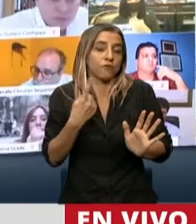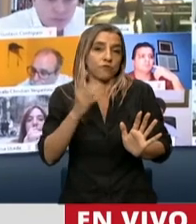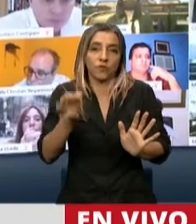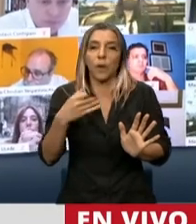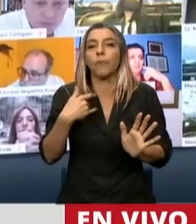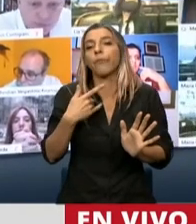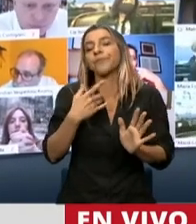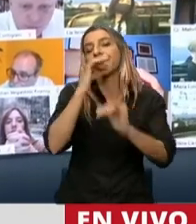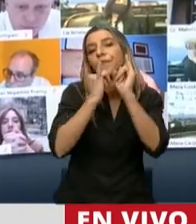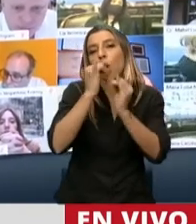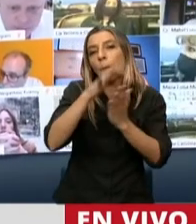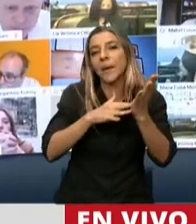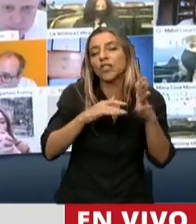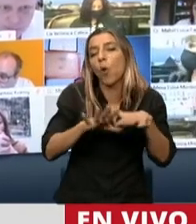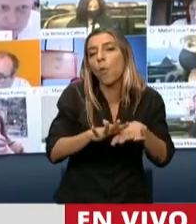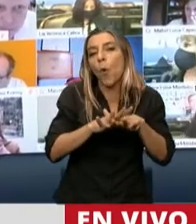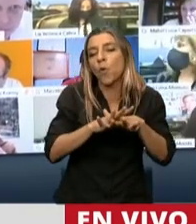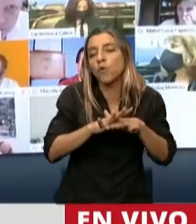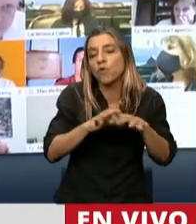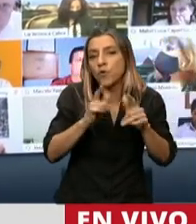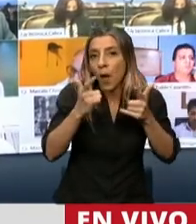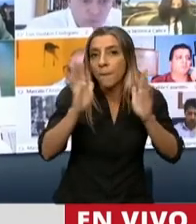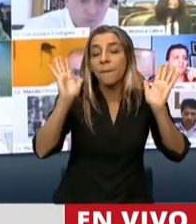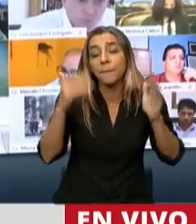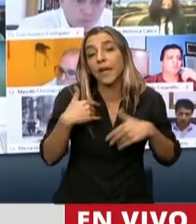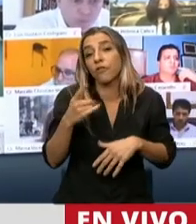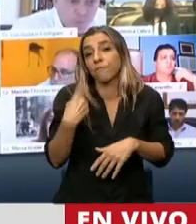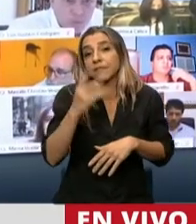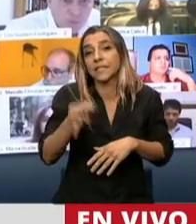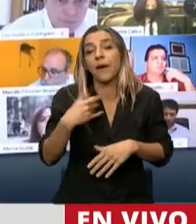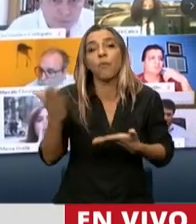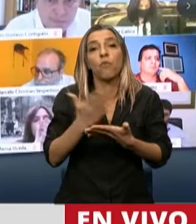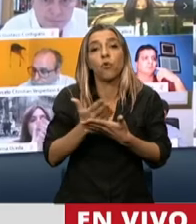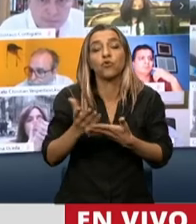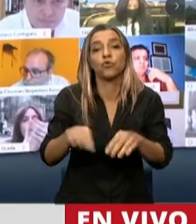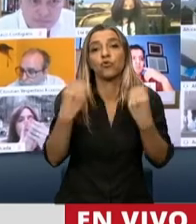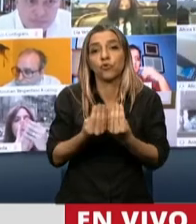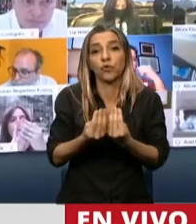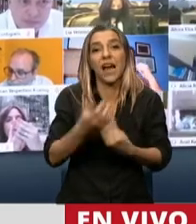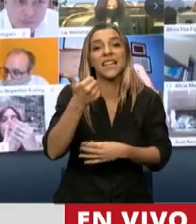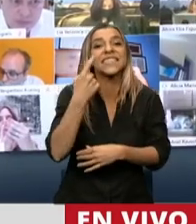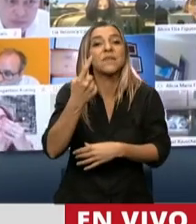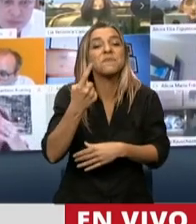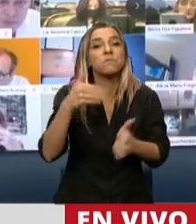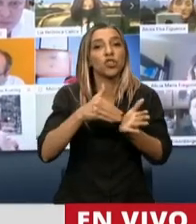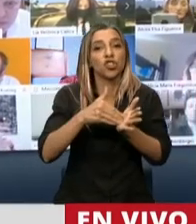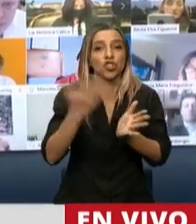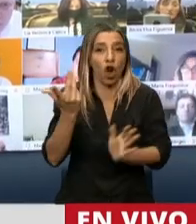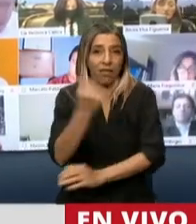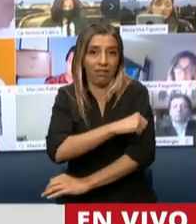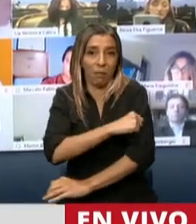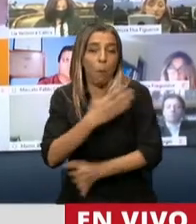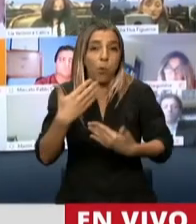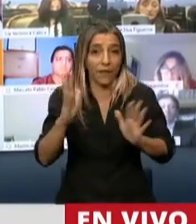bien los datos no son del todo fidedignos, no va a exceder las 6.000 millones de dosis de vacunas. Si necesitamos